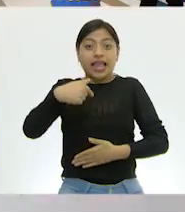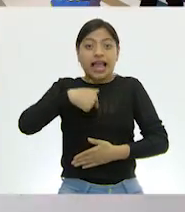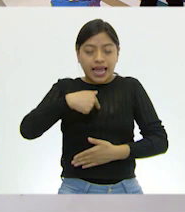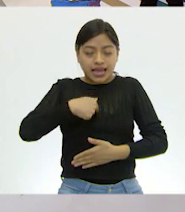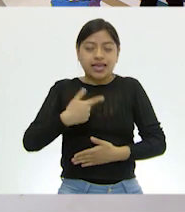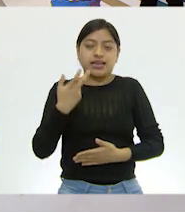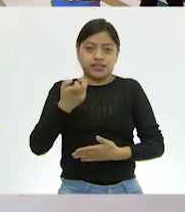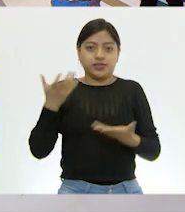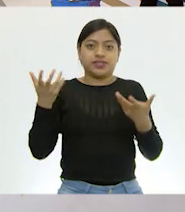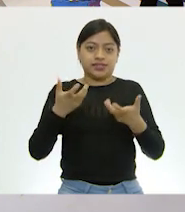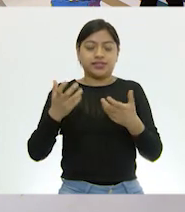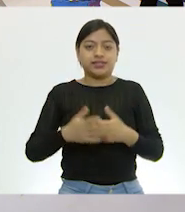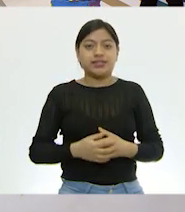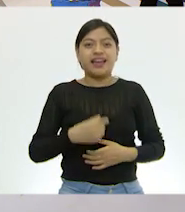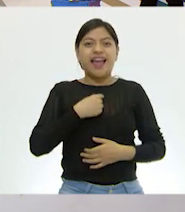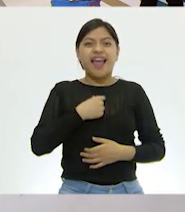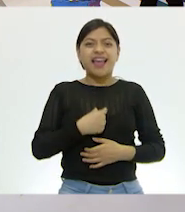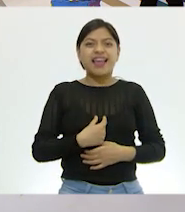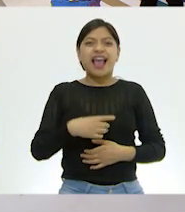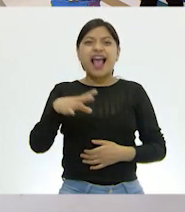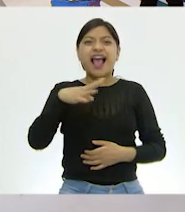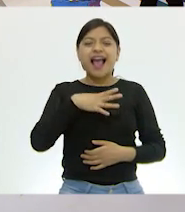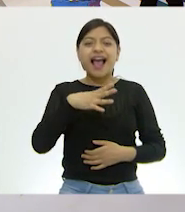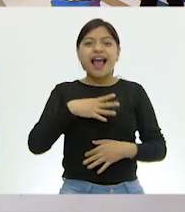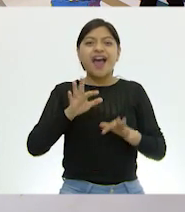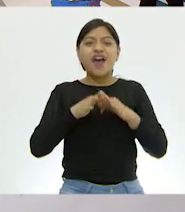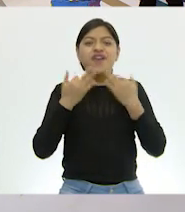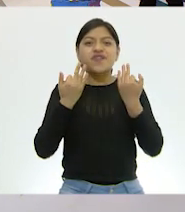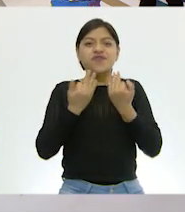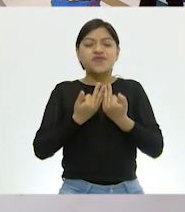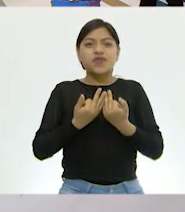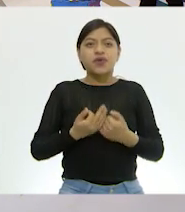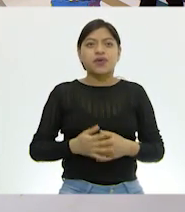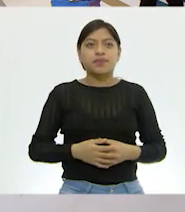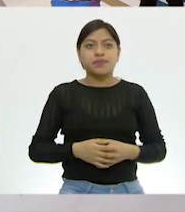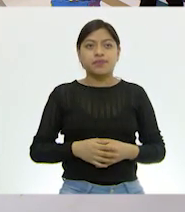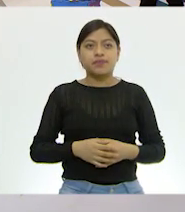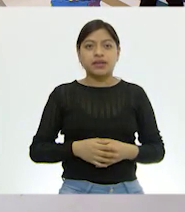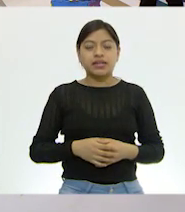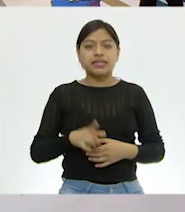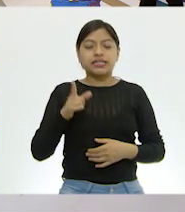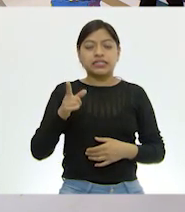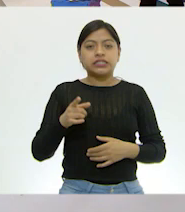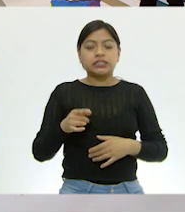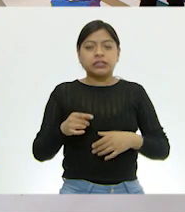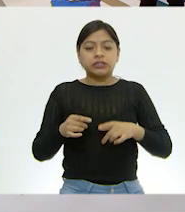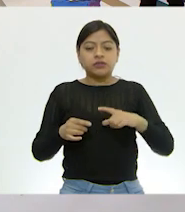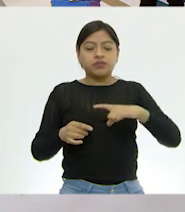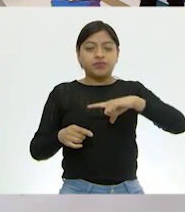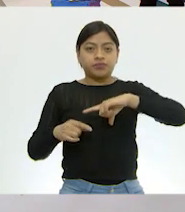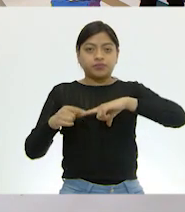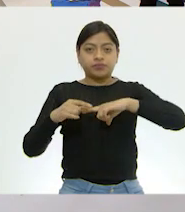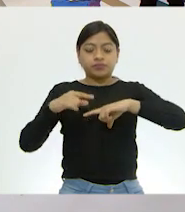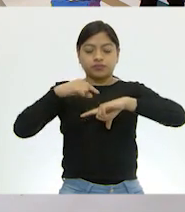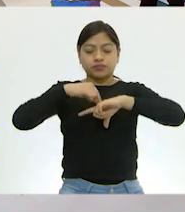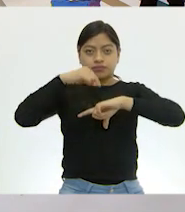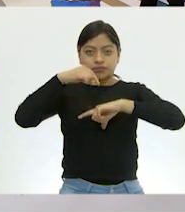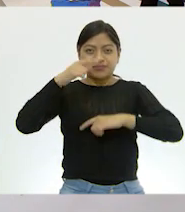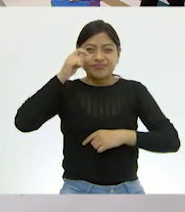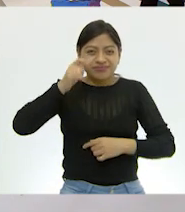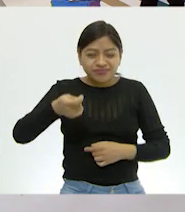cuenta de que esa tráquea tiene como una forma de Y al revés? Sí. Ok. Y esas